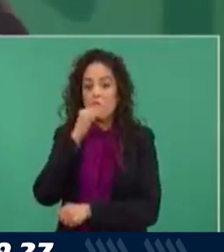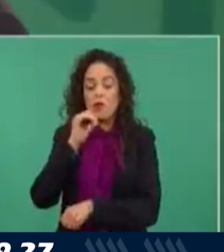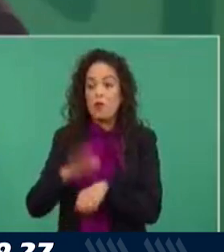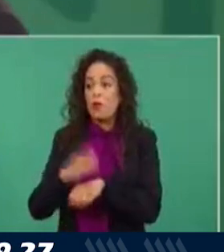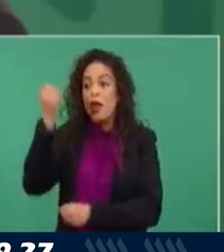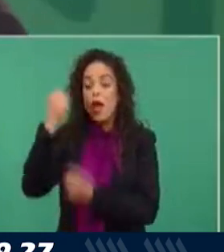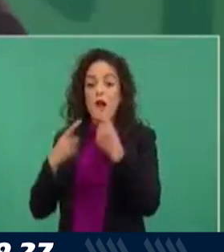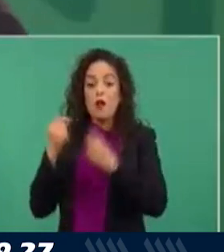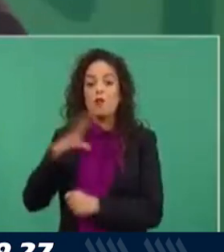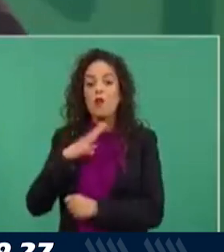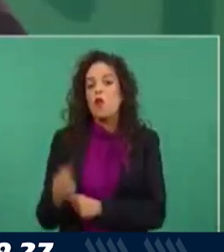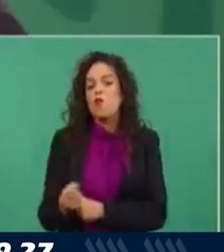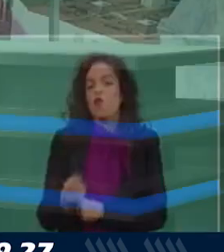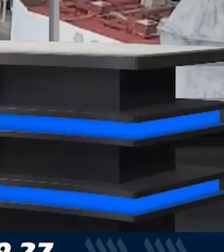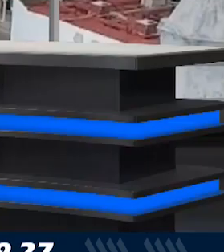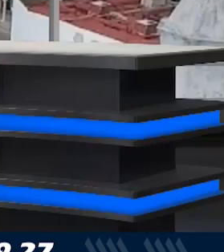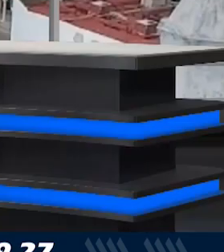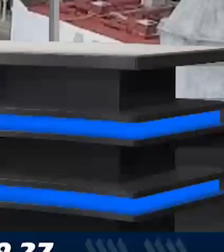adultos mayores.